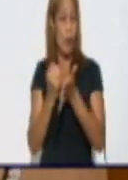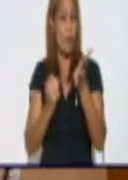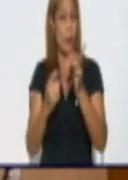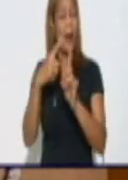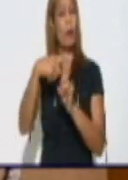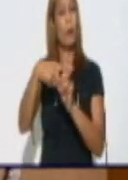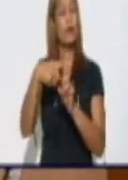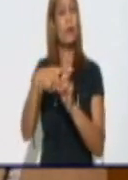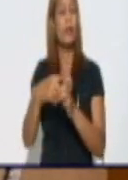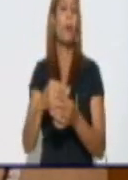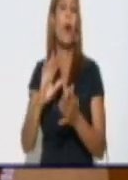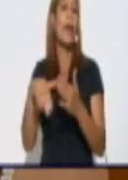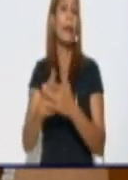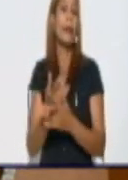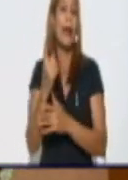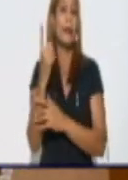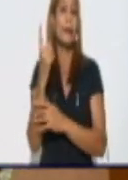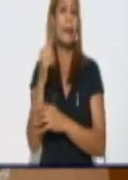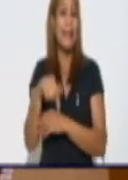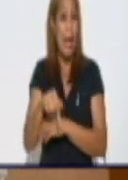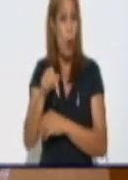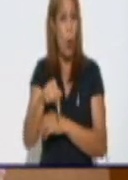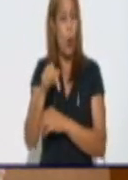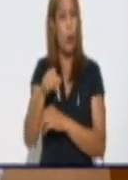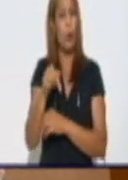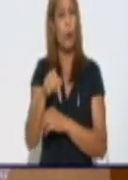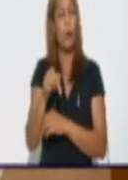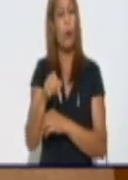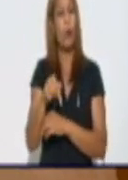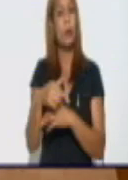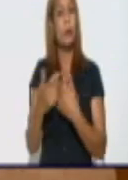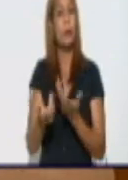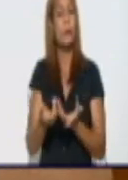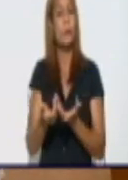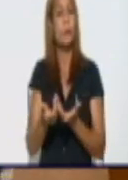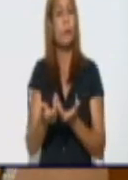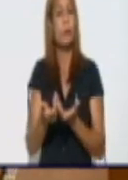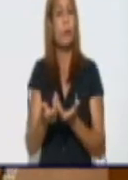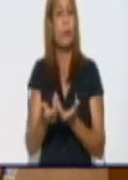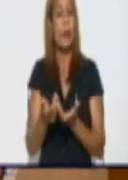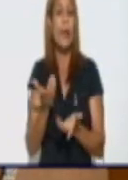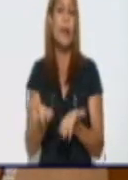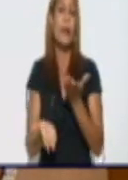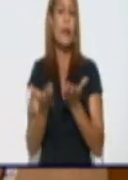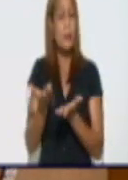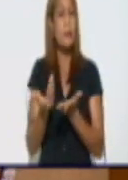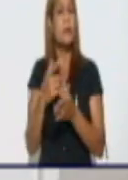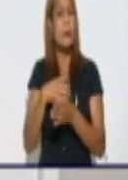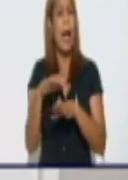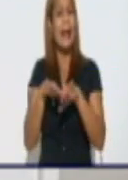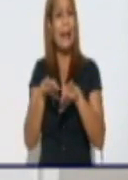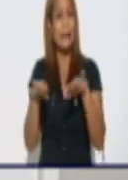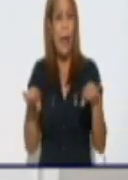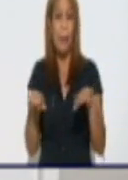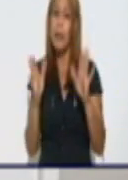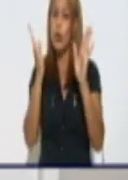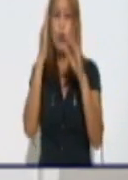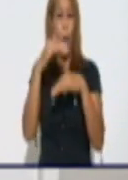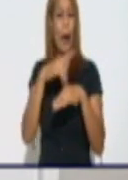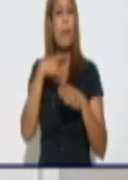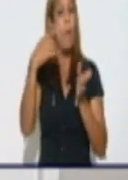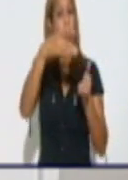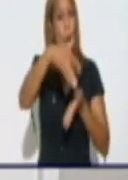reporte de hoy, o el día de hoy, ha sido, en cuanto a la gravedad y al estado crítico, una conestabilidad. No se produjeron fallecidos en el día.